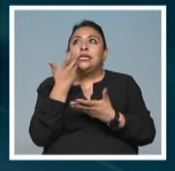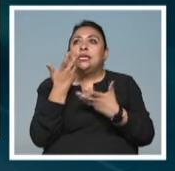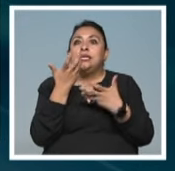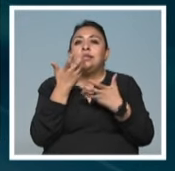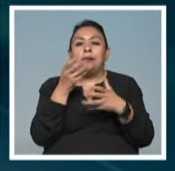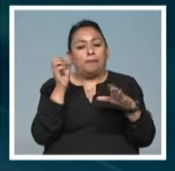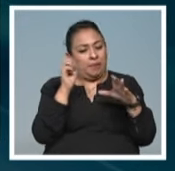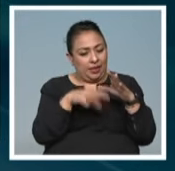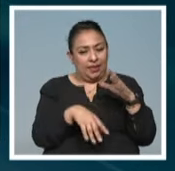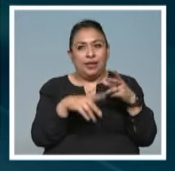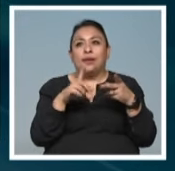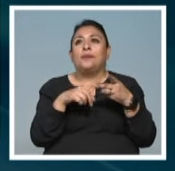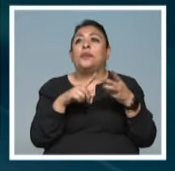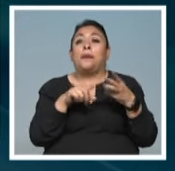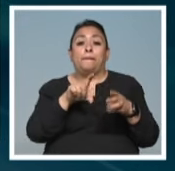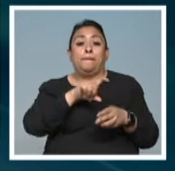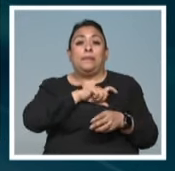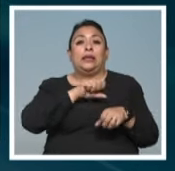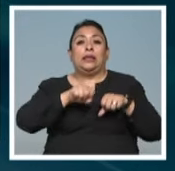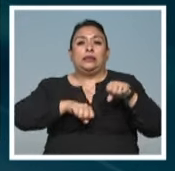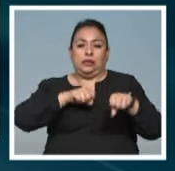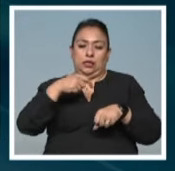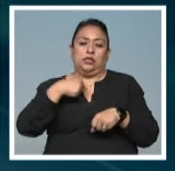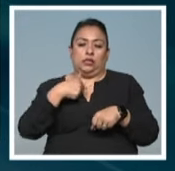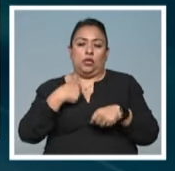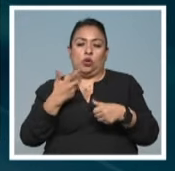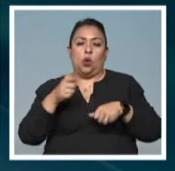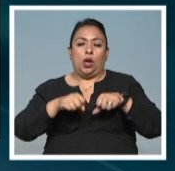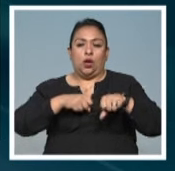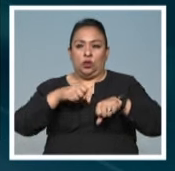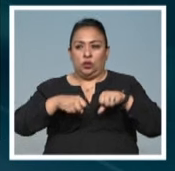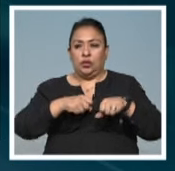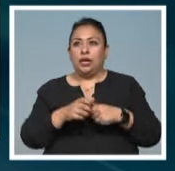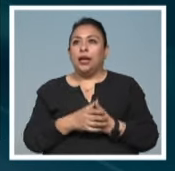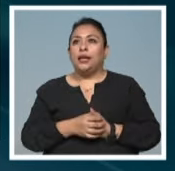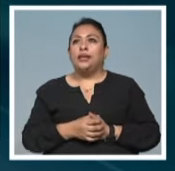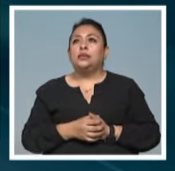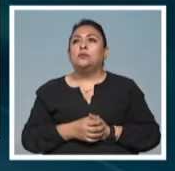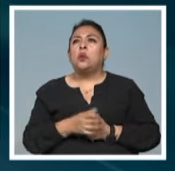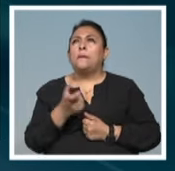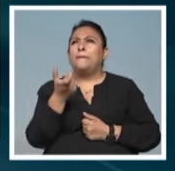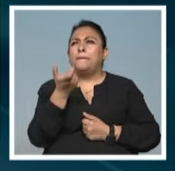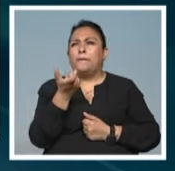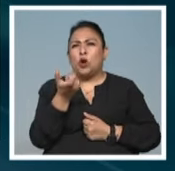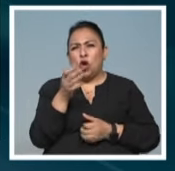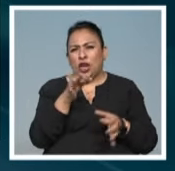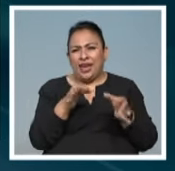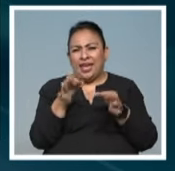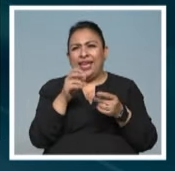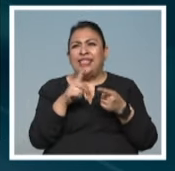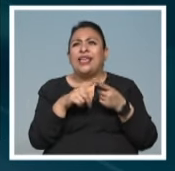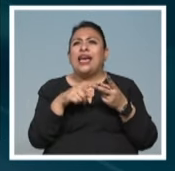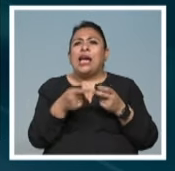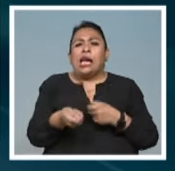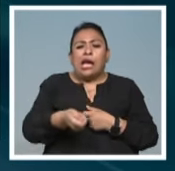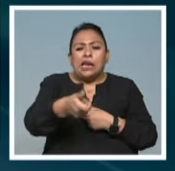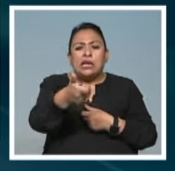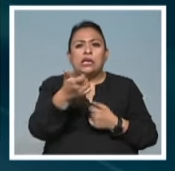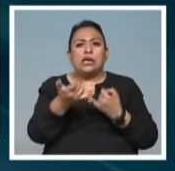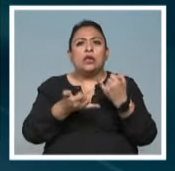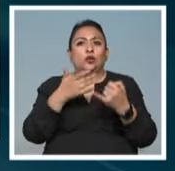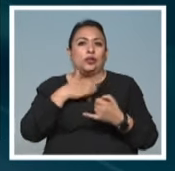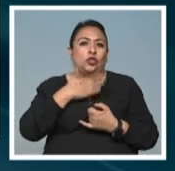Metí un pin ciclista, porque soy ciclista. Una moneda, canicas, juguetes de mi infancia.